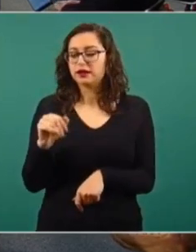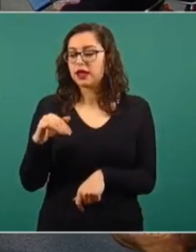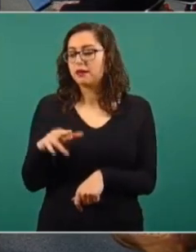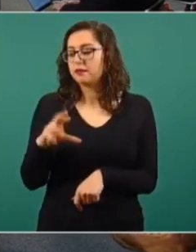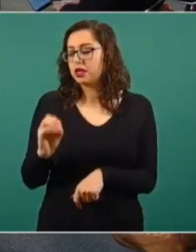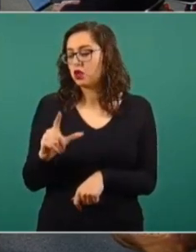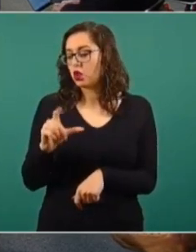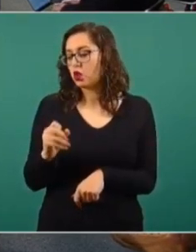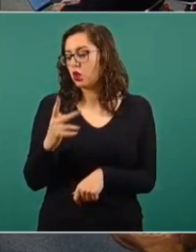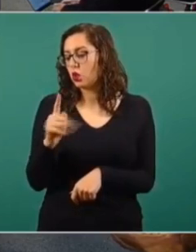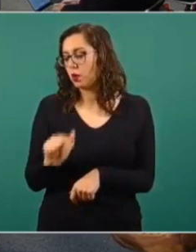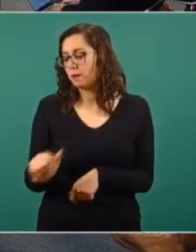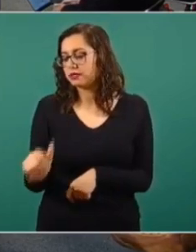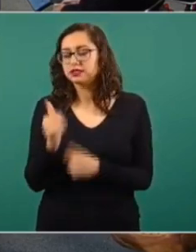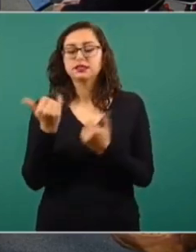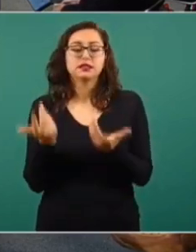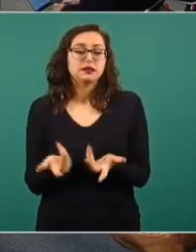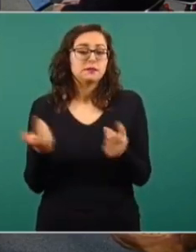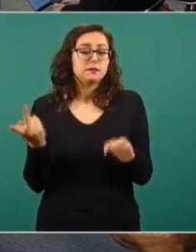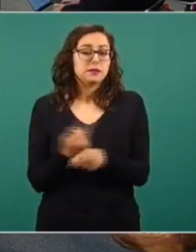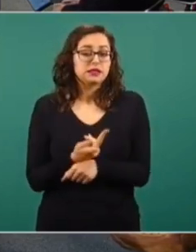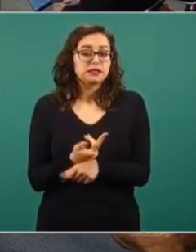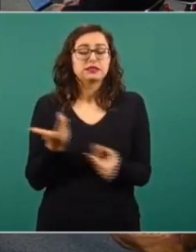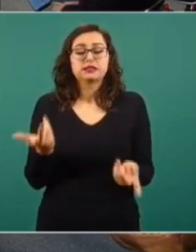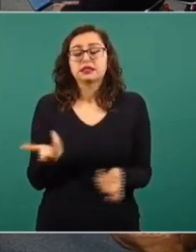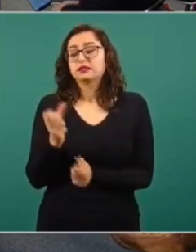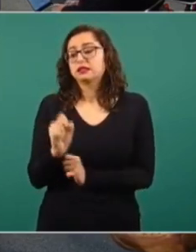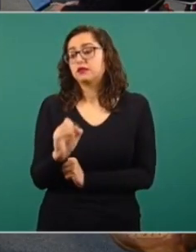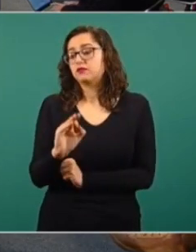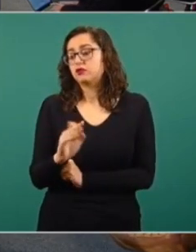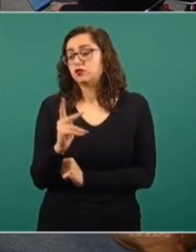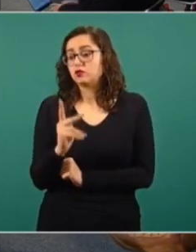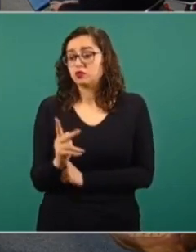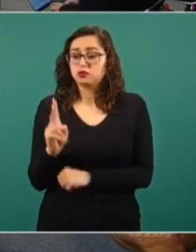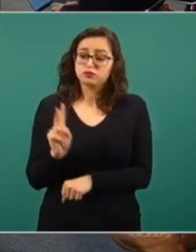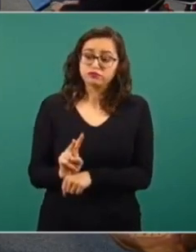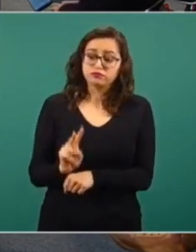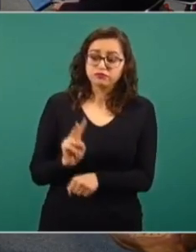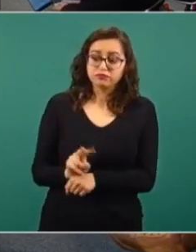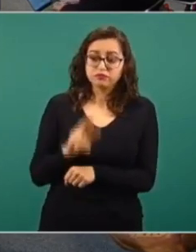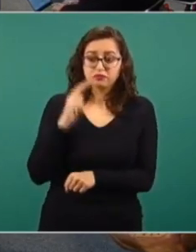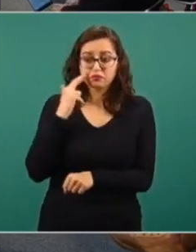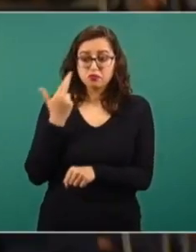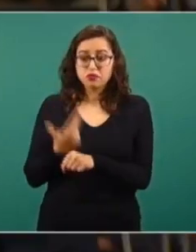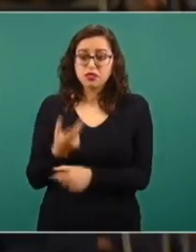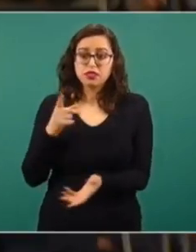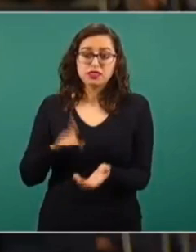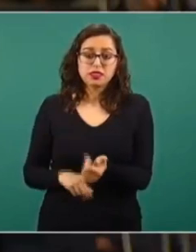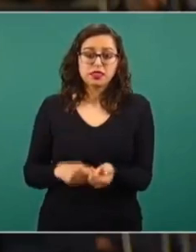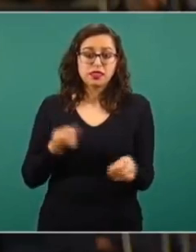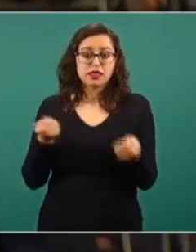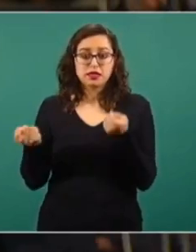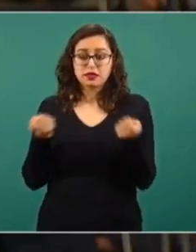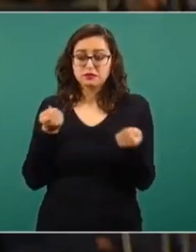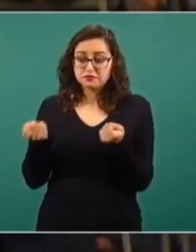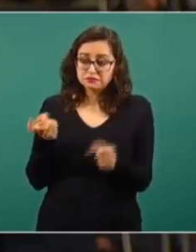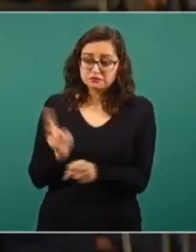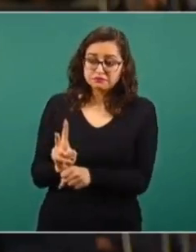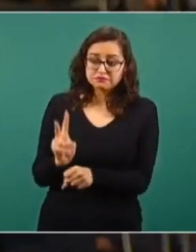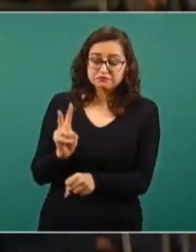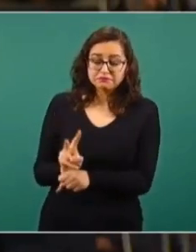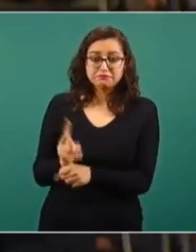y que pese a que la Secretaría de la Función Pública, por conducto del órgano interno del control del Issste,